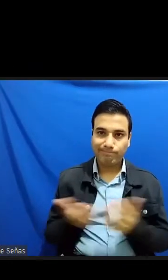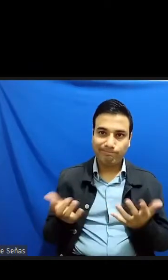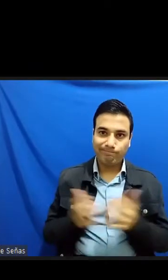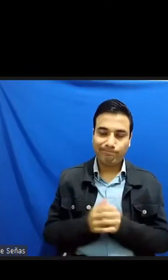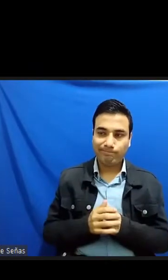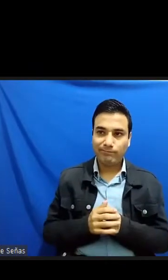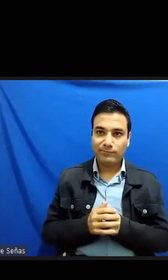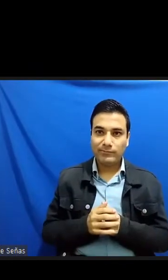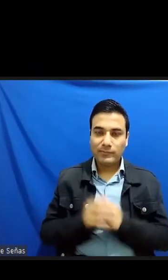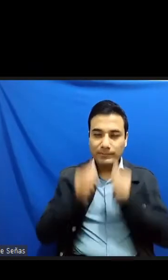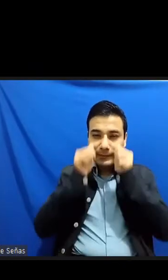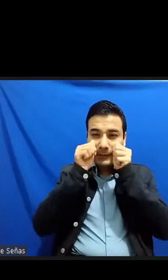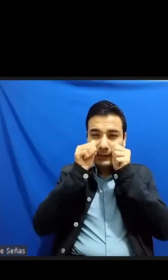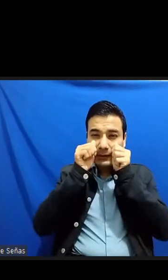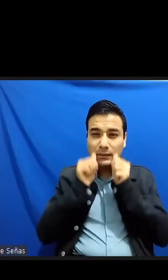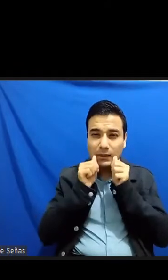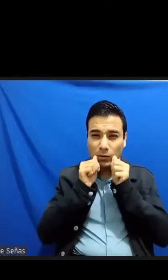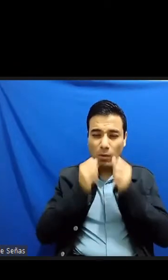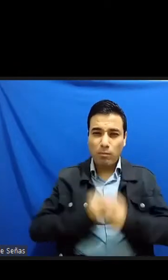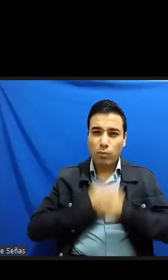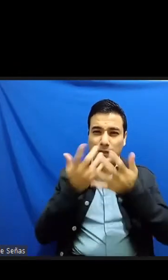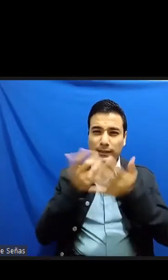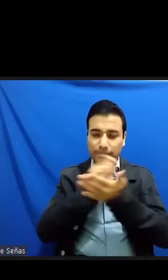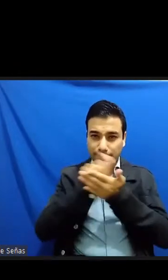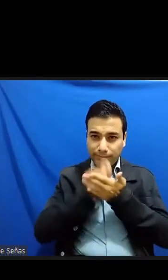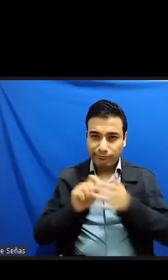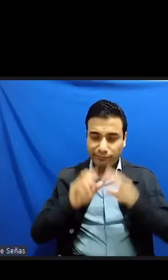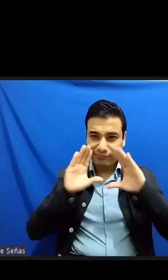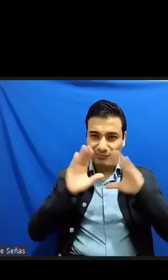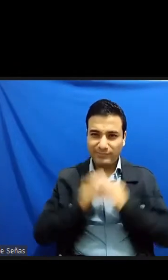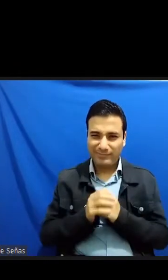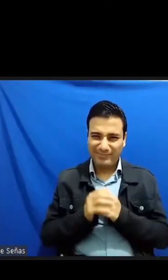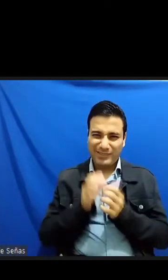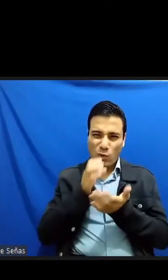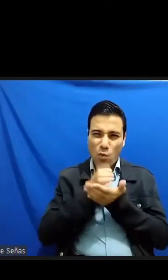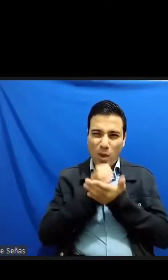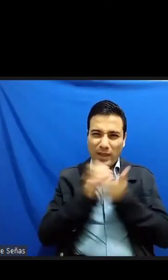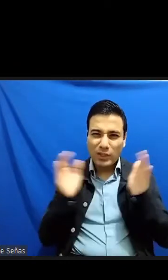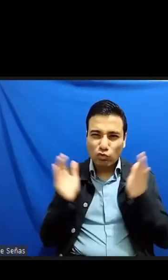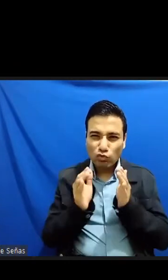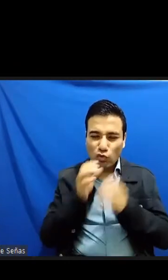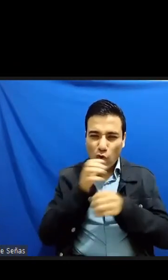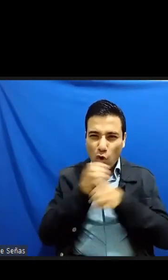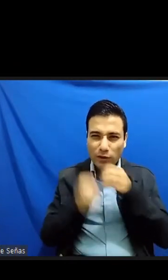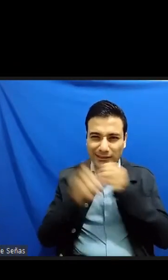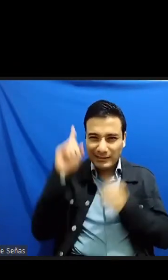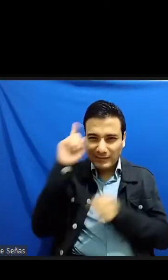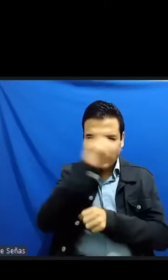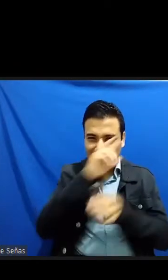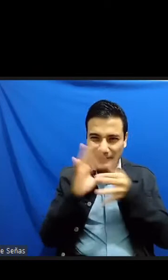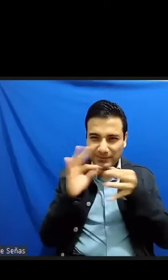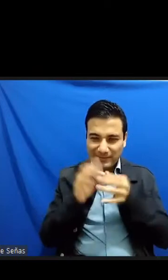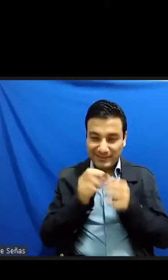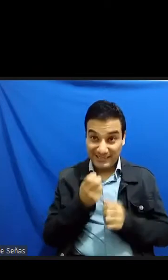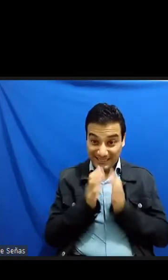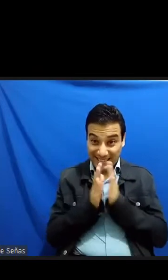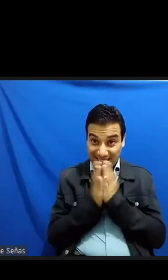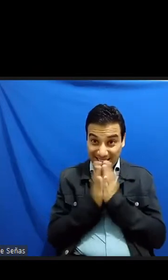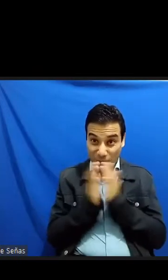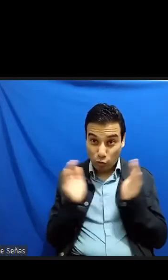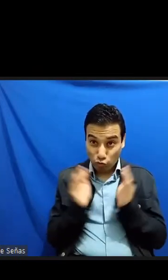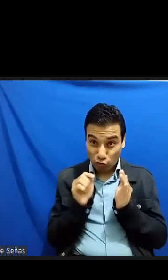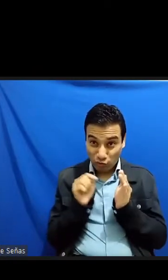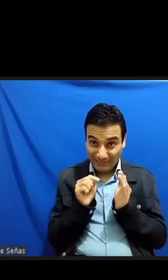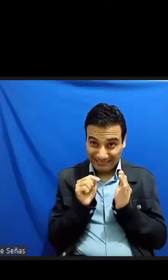ciego que en el cuadernillo de las cosas difíciles de explicar pequeño facsímil que hasta hace